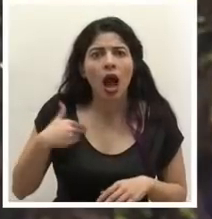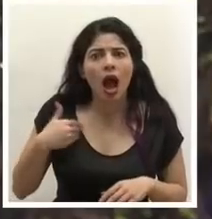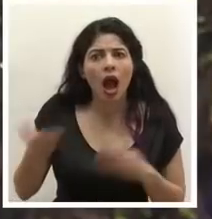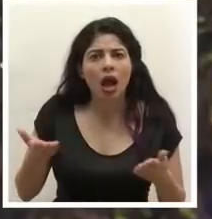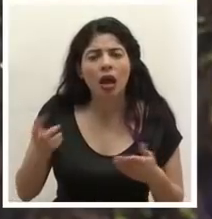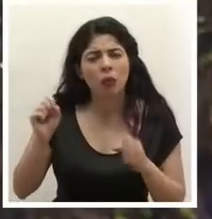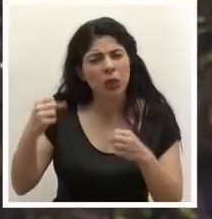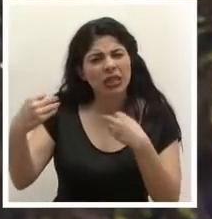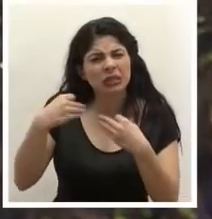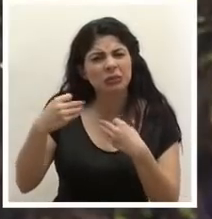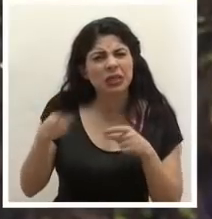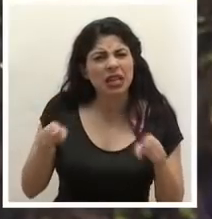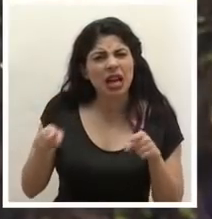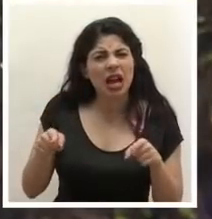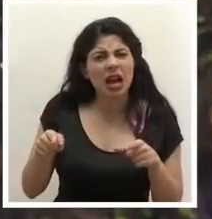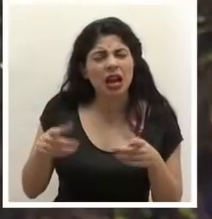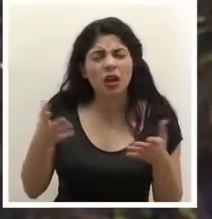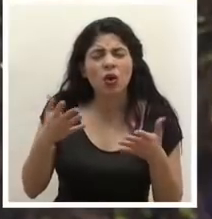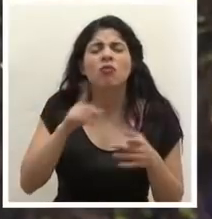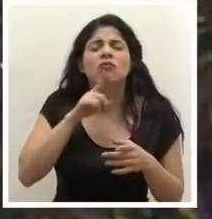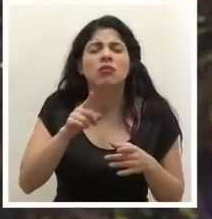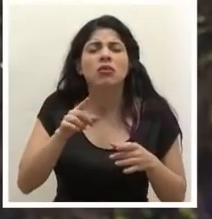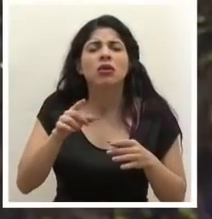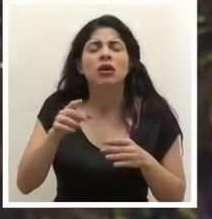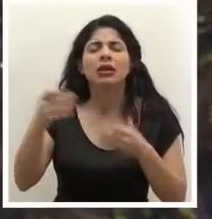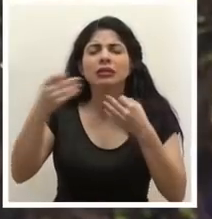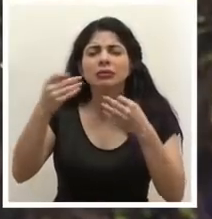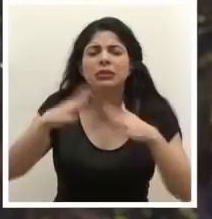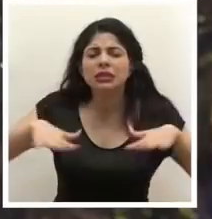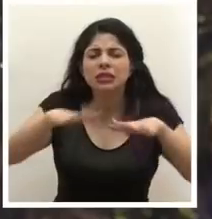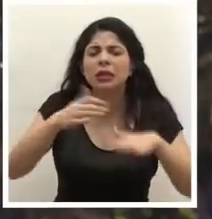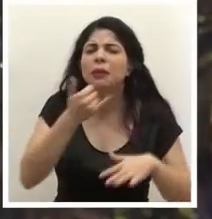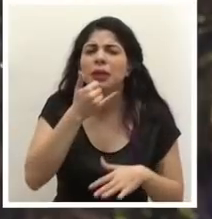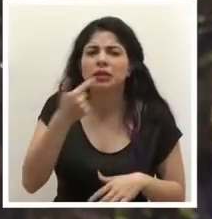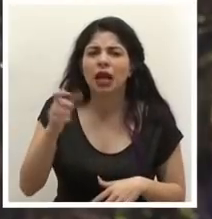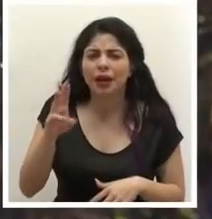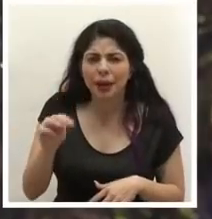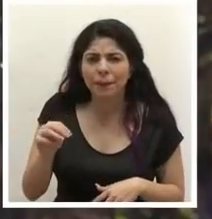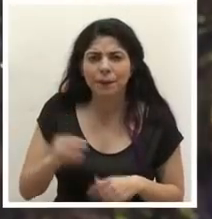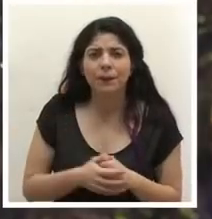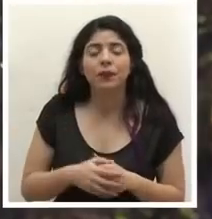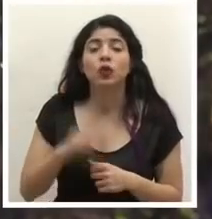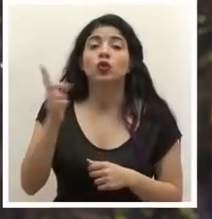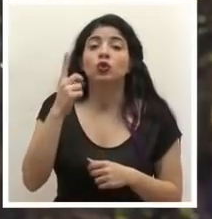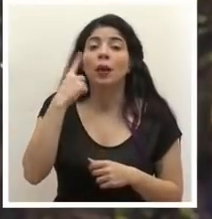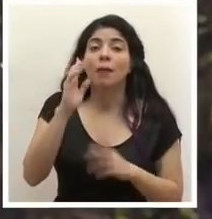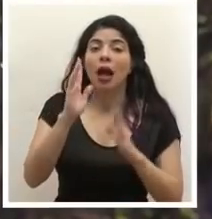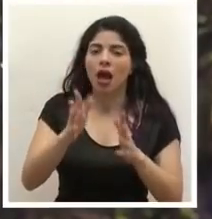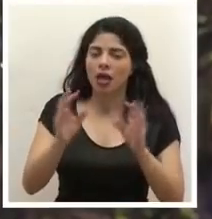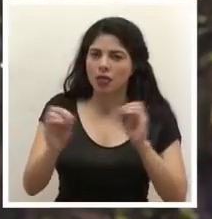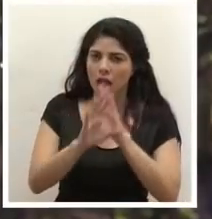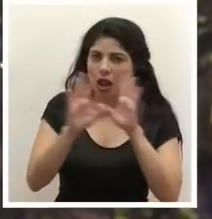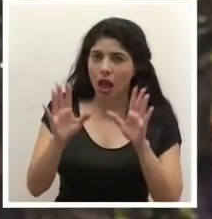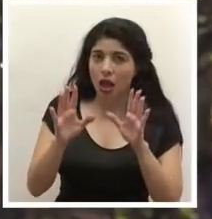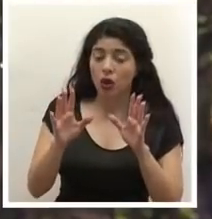nos puede explicar por favor qué es lo que ha estado ocurriendo en el área metropolitana. Solo para que quede bien claro